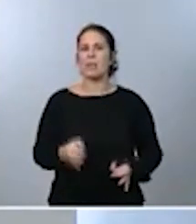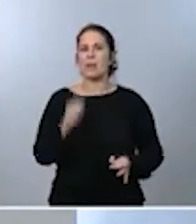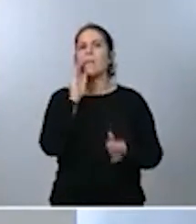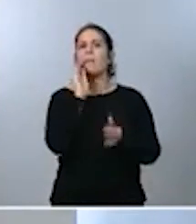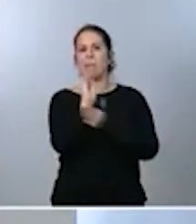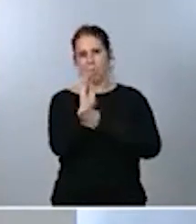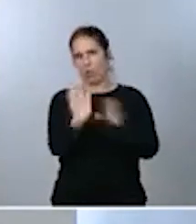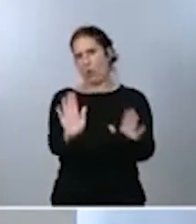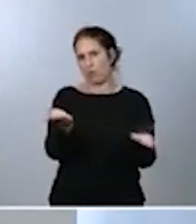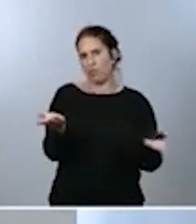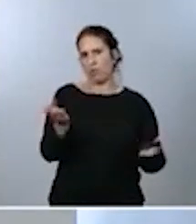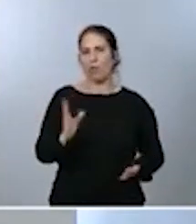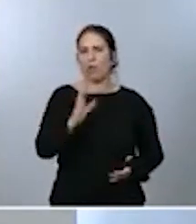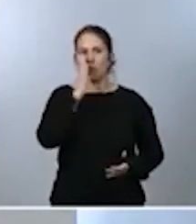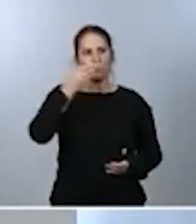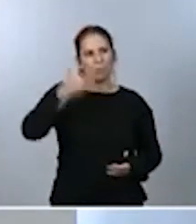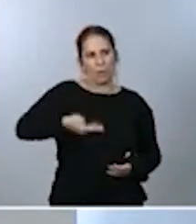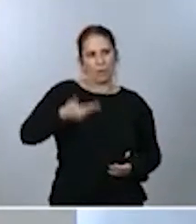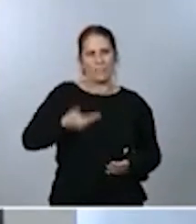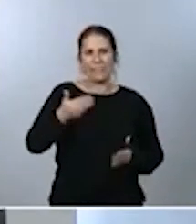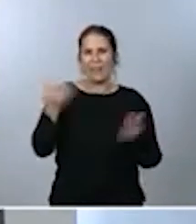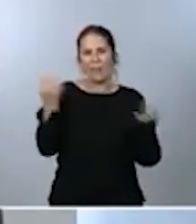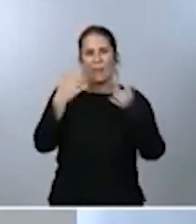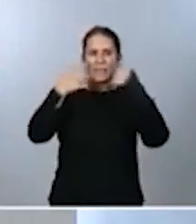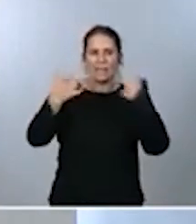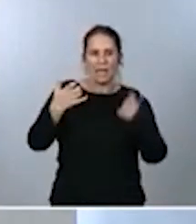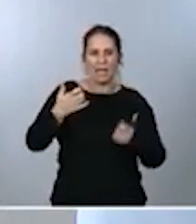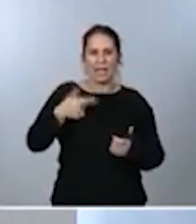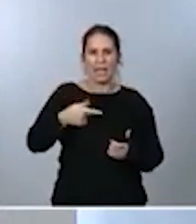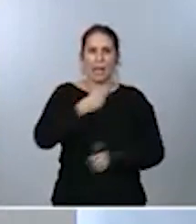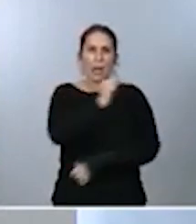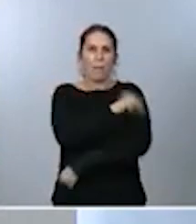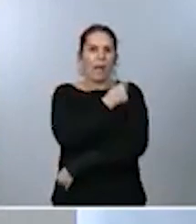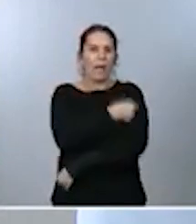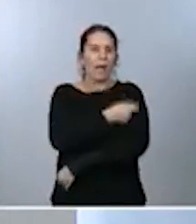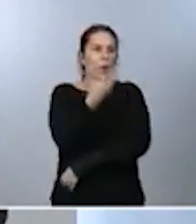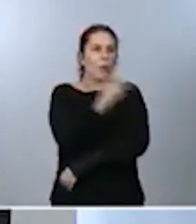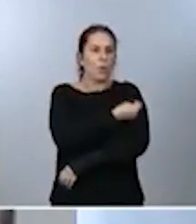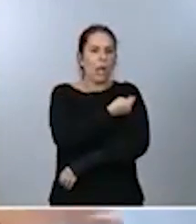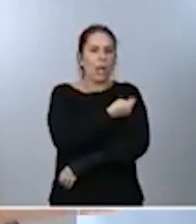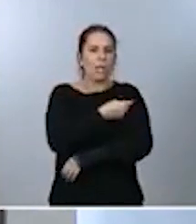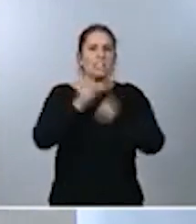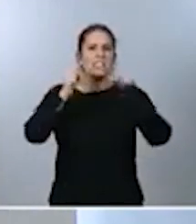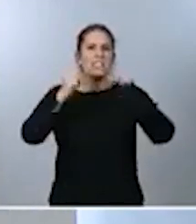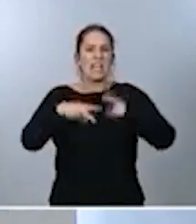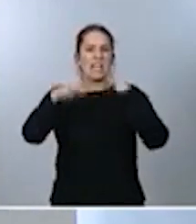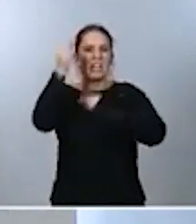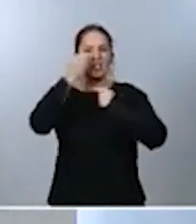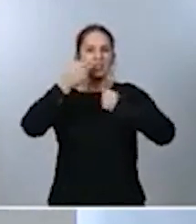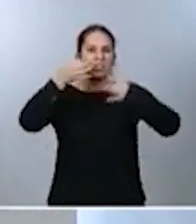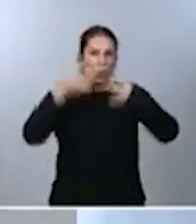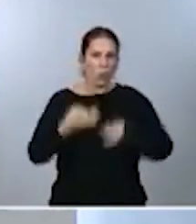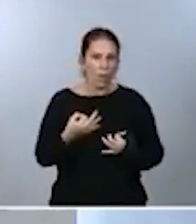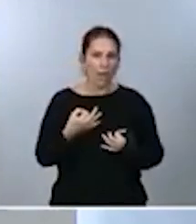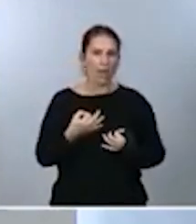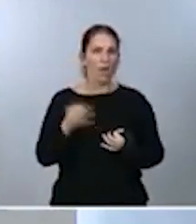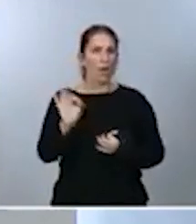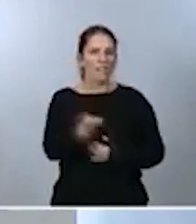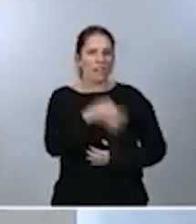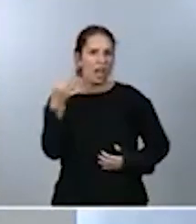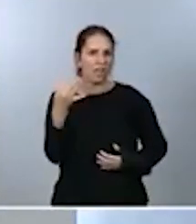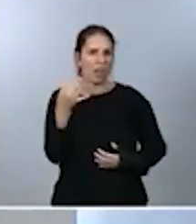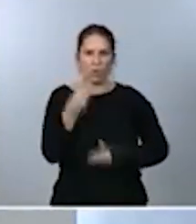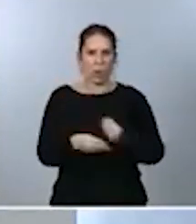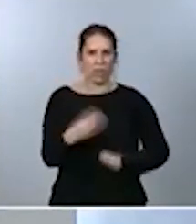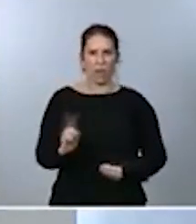es muy importante resaltar que no se va a suministrar ninguna vacuna que no supere los requisitos de seguridad y de eficacia que tienen que